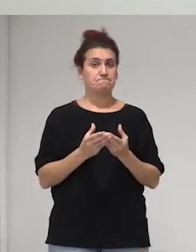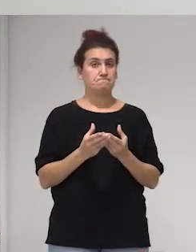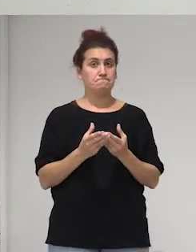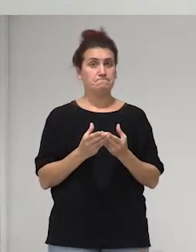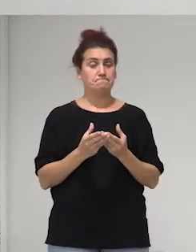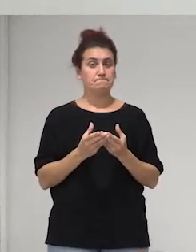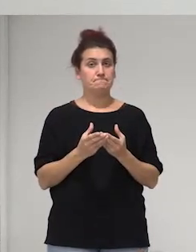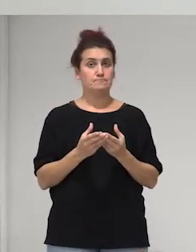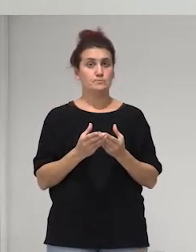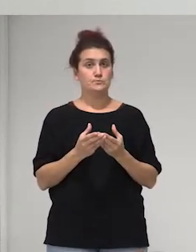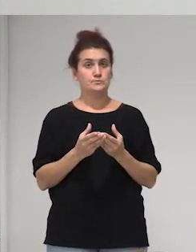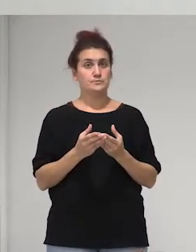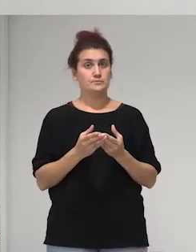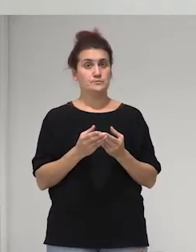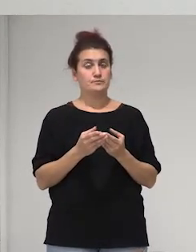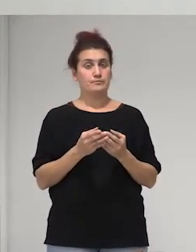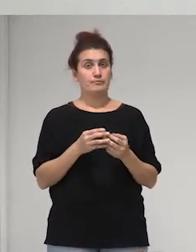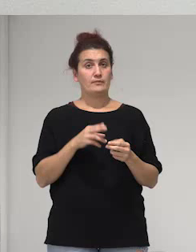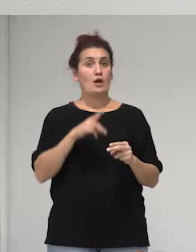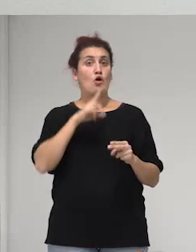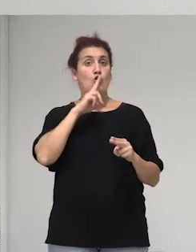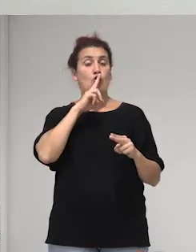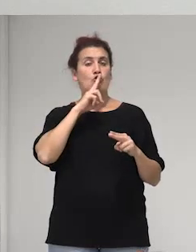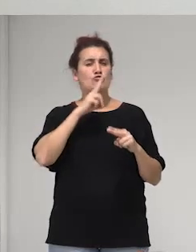donde el nombre es